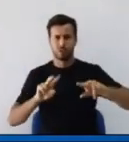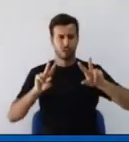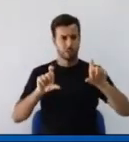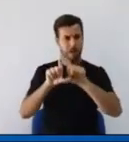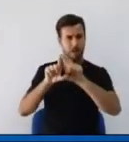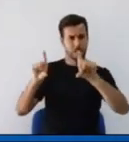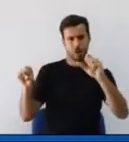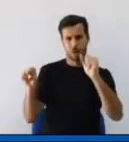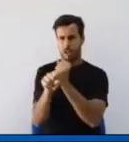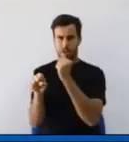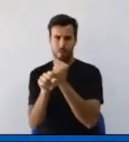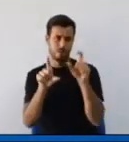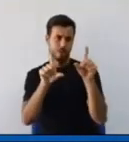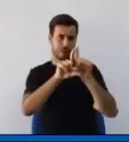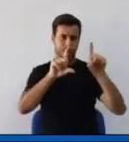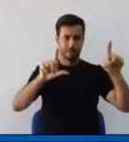y sociales.